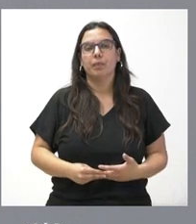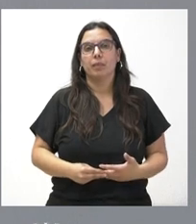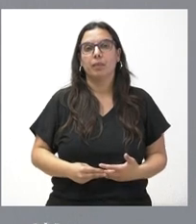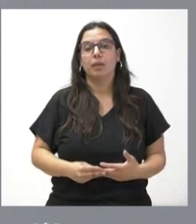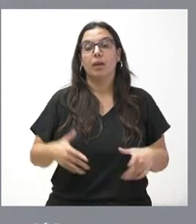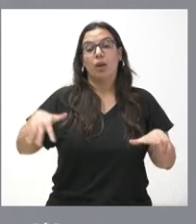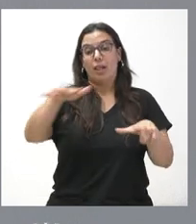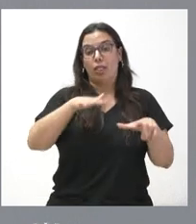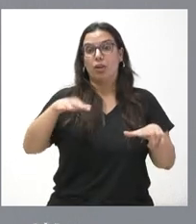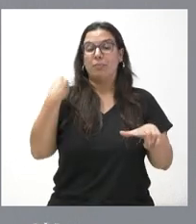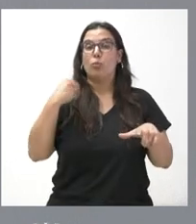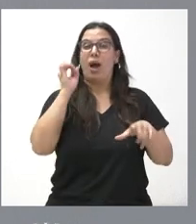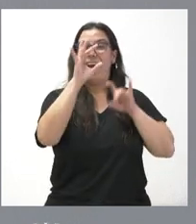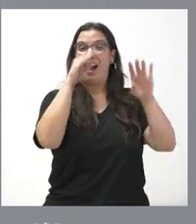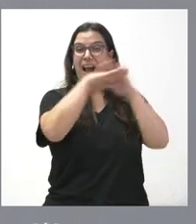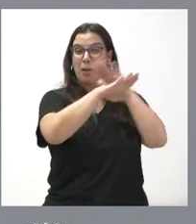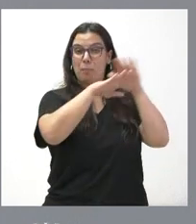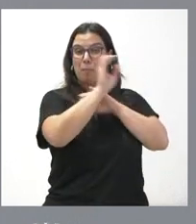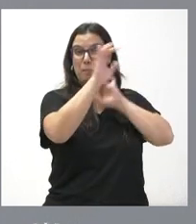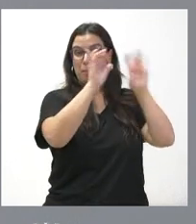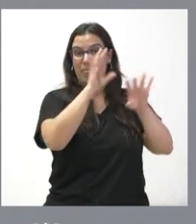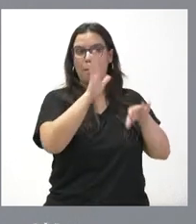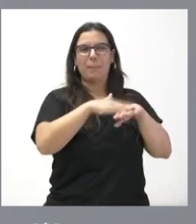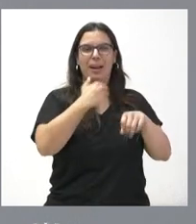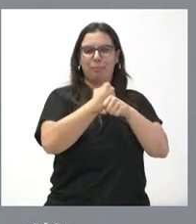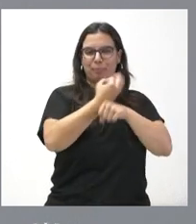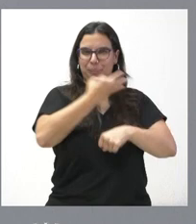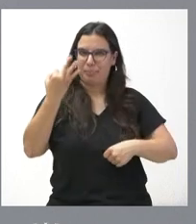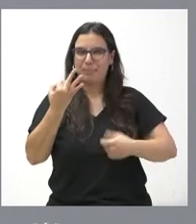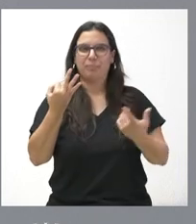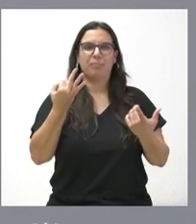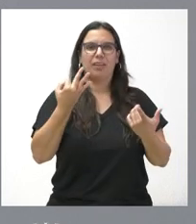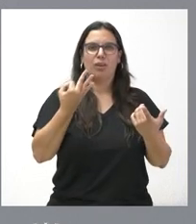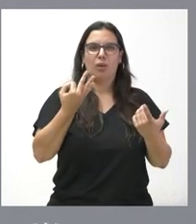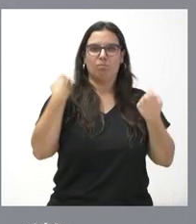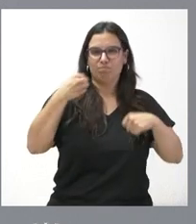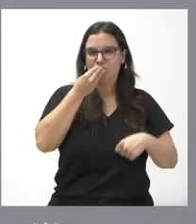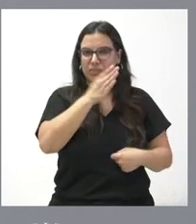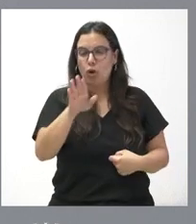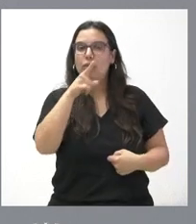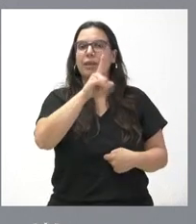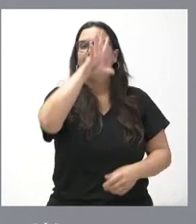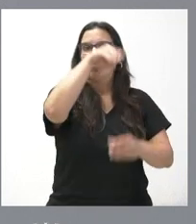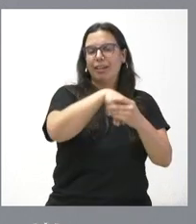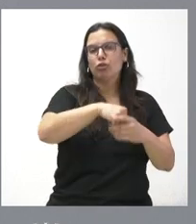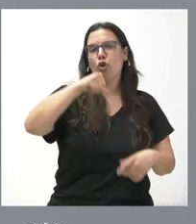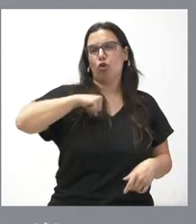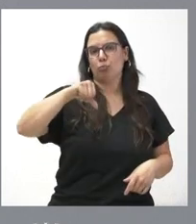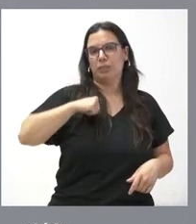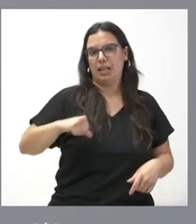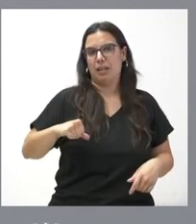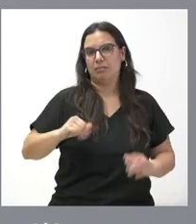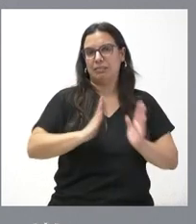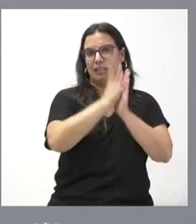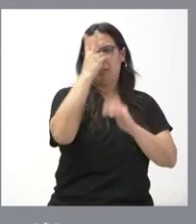las labores de almacenamiento, por razones de eficacia, de operatividad, se van a unificar en el hospital Santa Bárbara